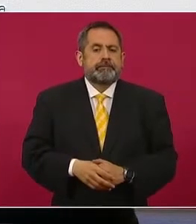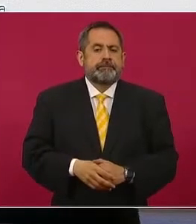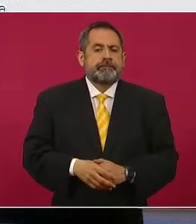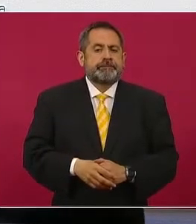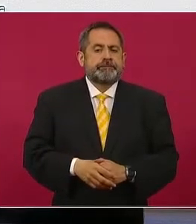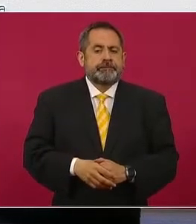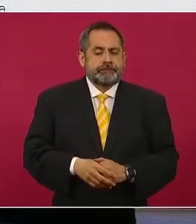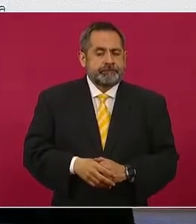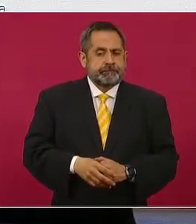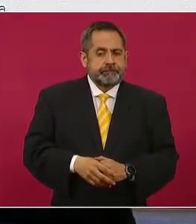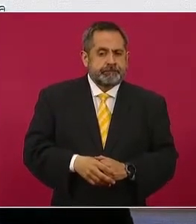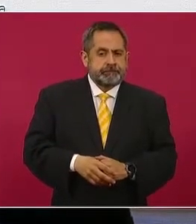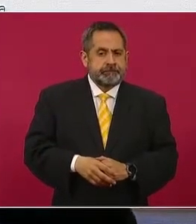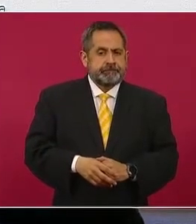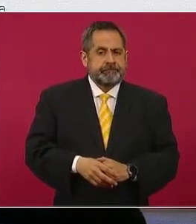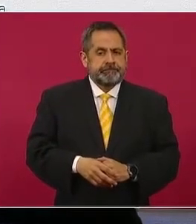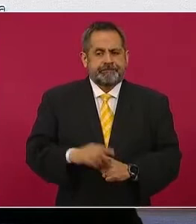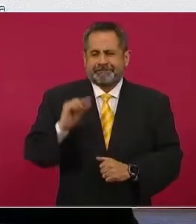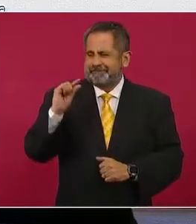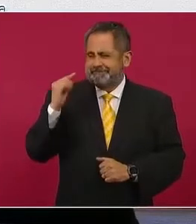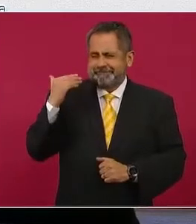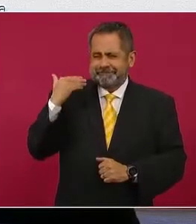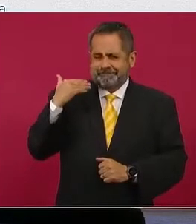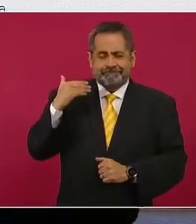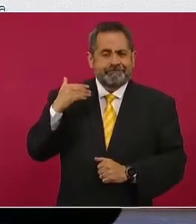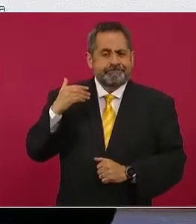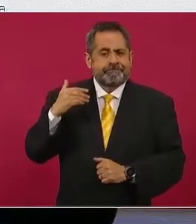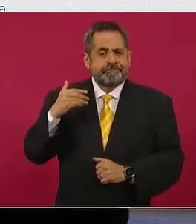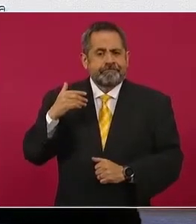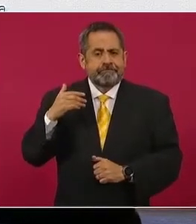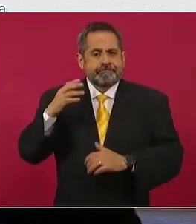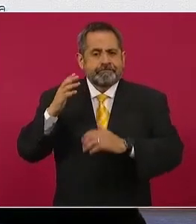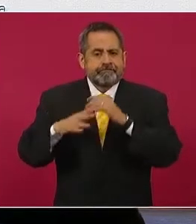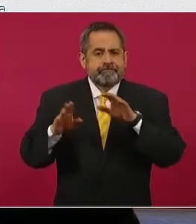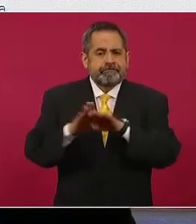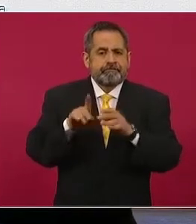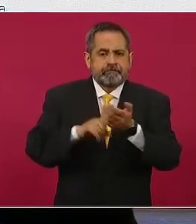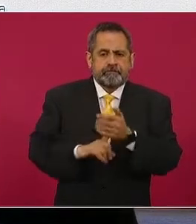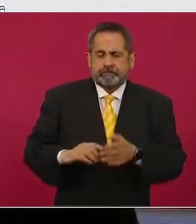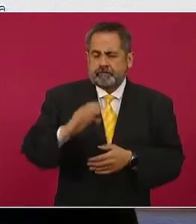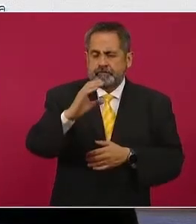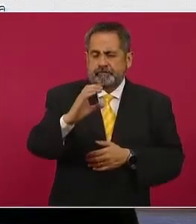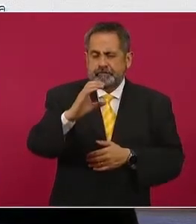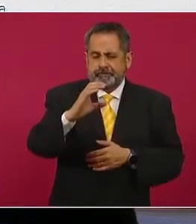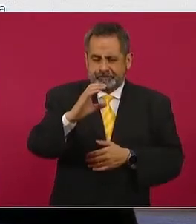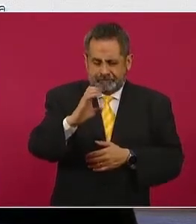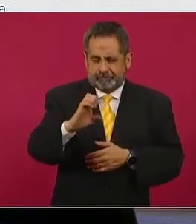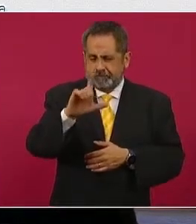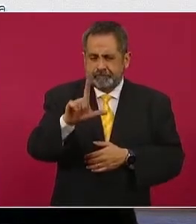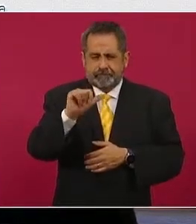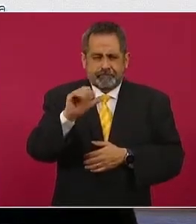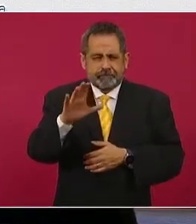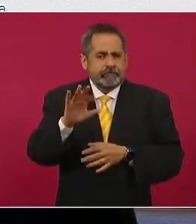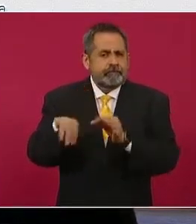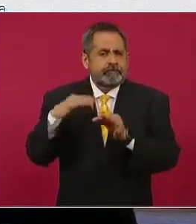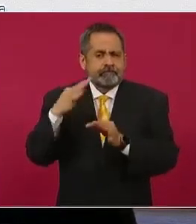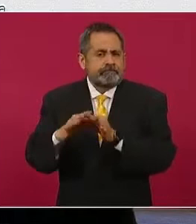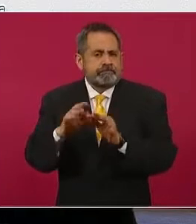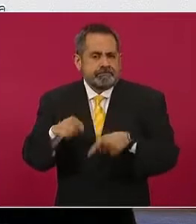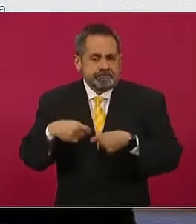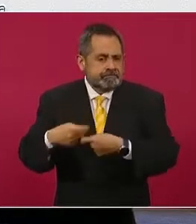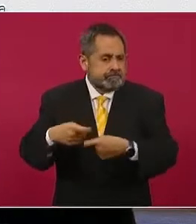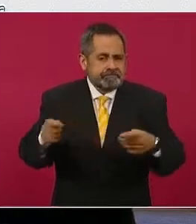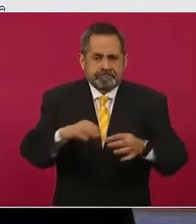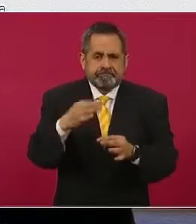Acabamos de hacer el traspaso de la dirigencia de la Comunidad de Estados Latinoamericanos y caribeños. Aquí solamente destaco